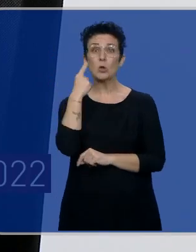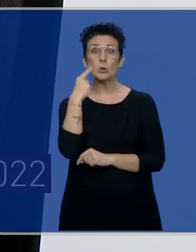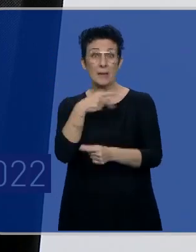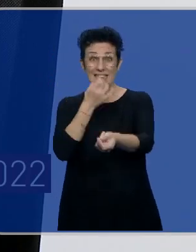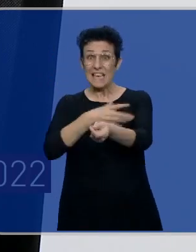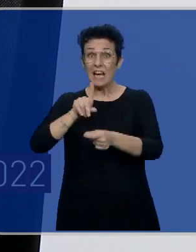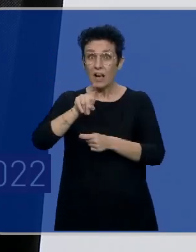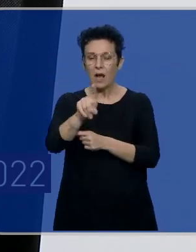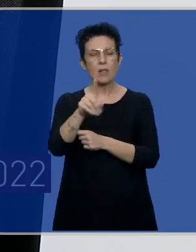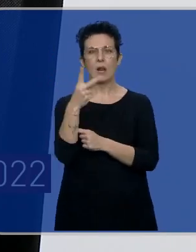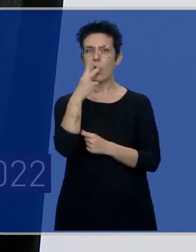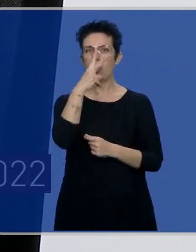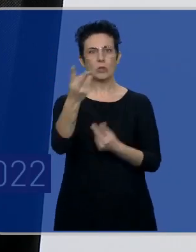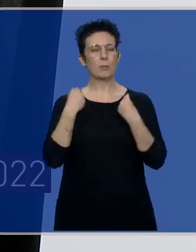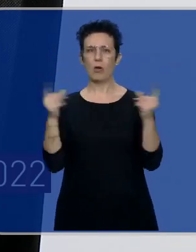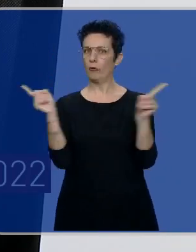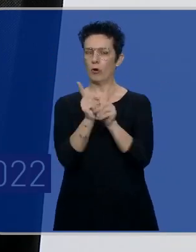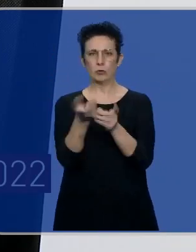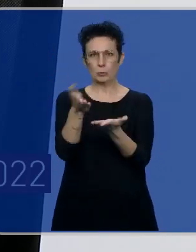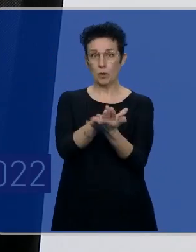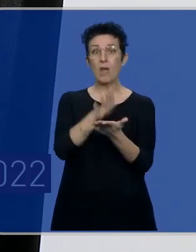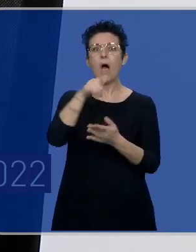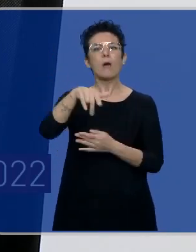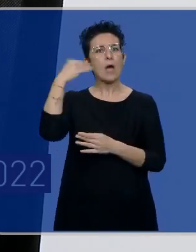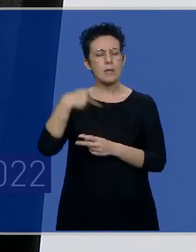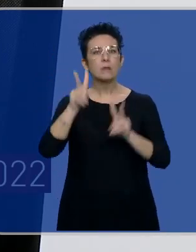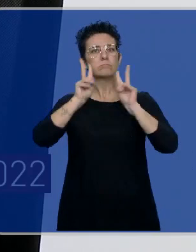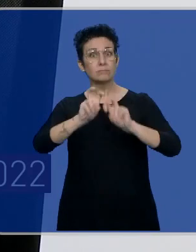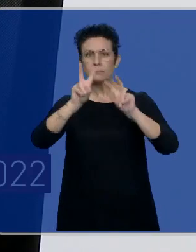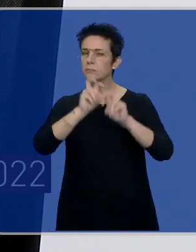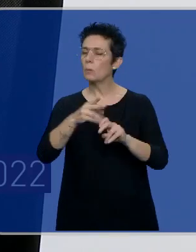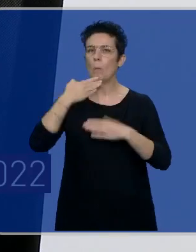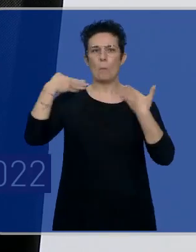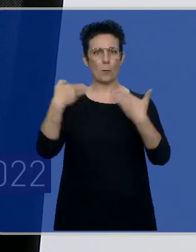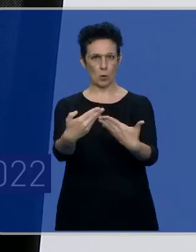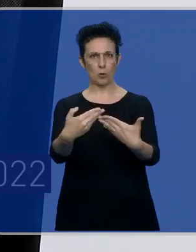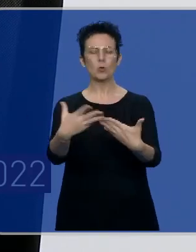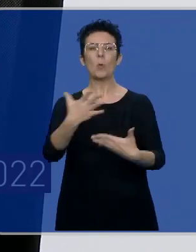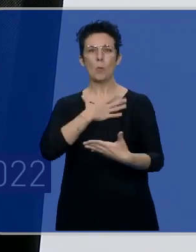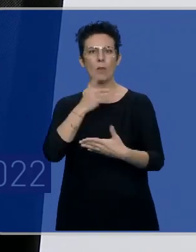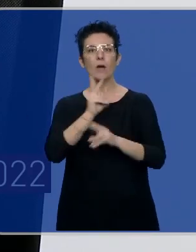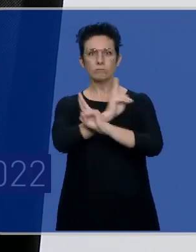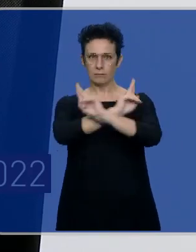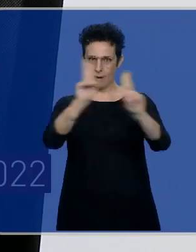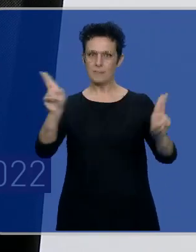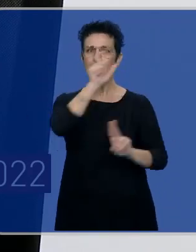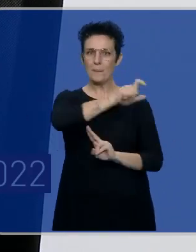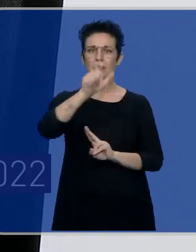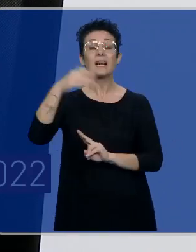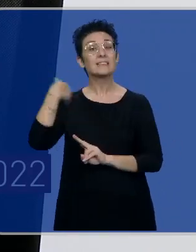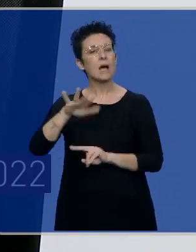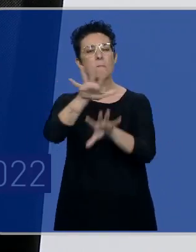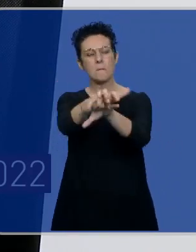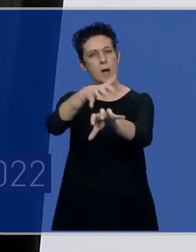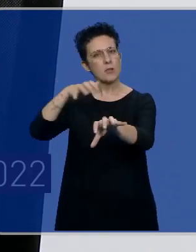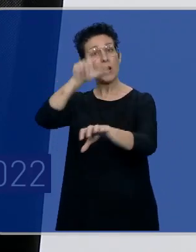y en estos 20 años, pues ahora cuando diagnosticamos de mieloma, le tenemos que dar un mensaje a los pacientes, a la mayoría